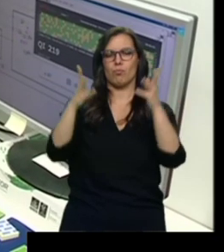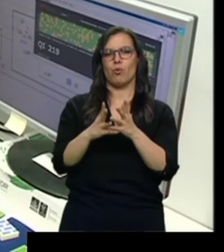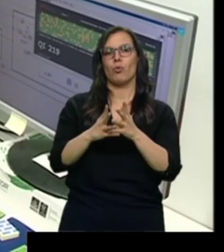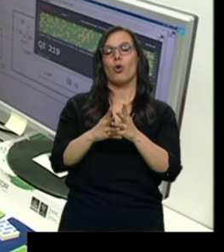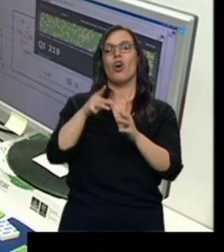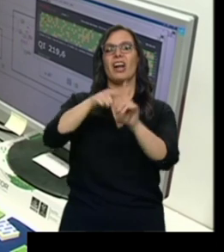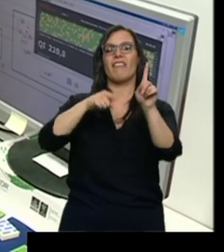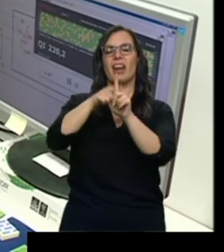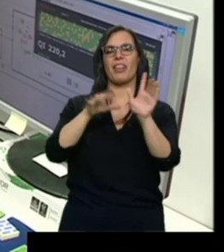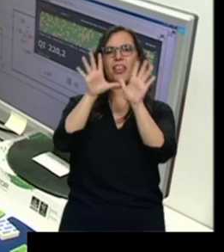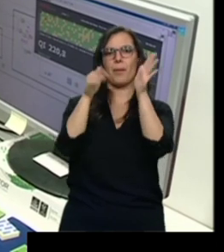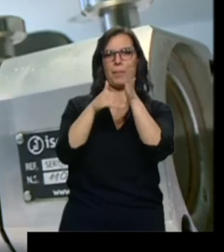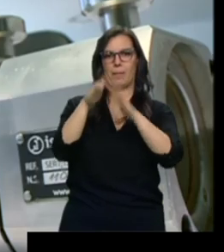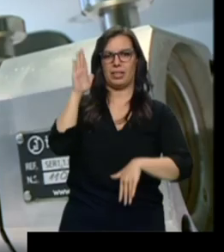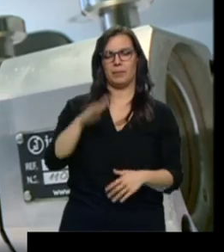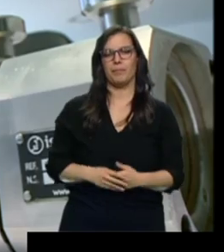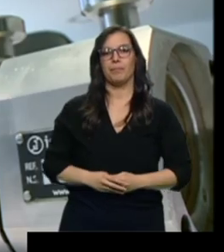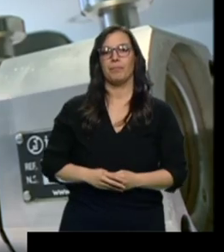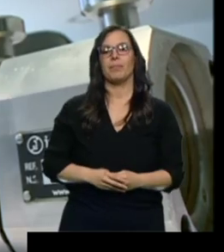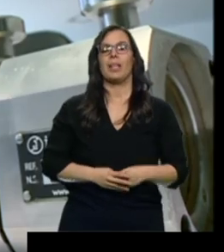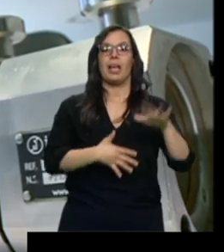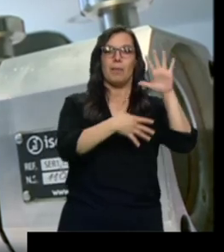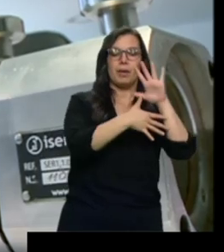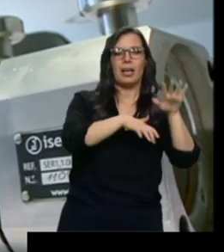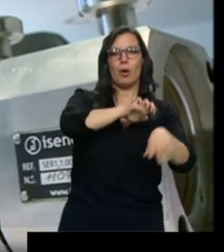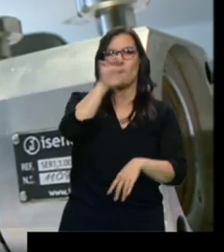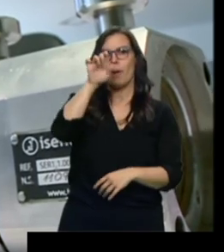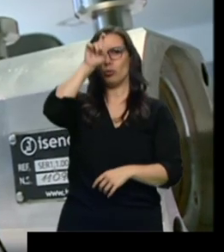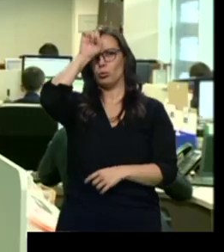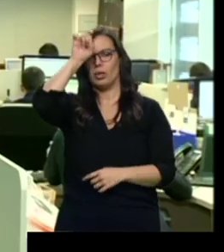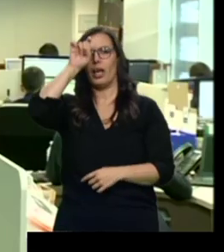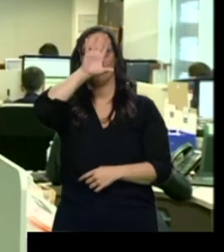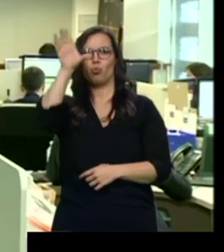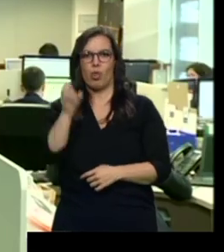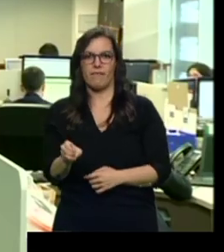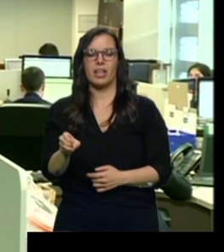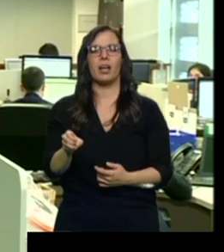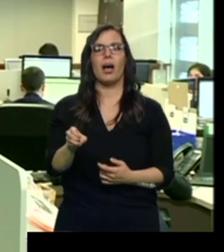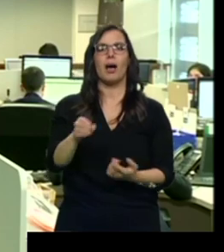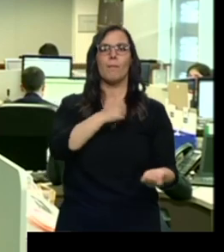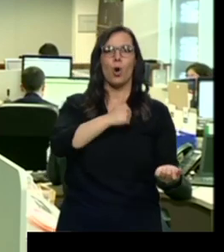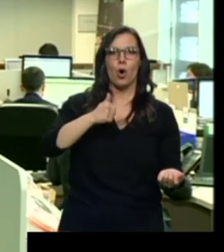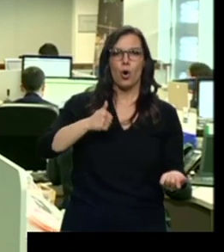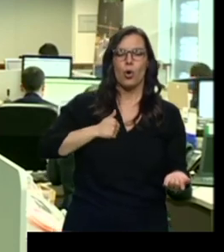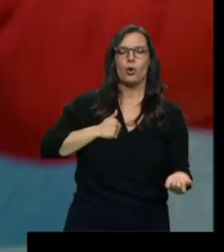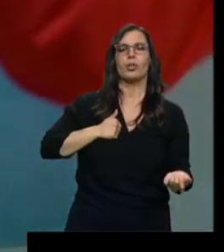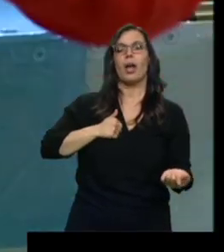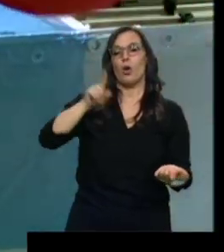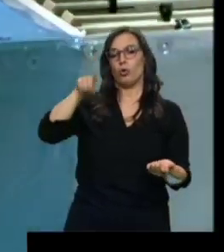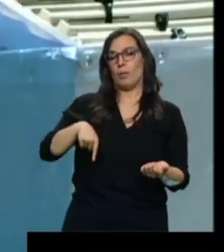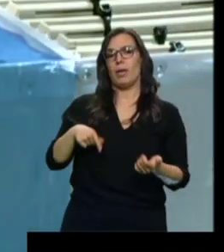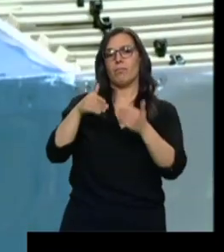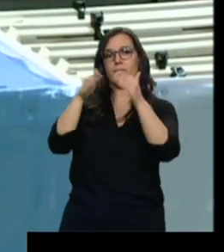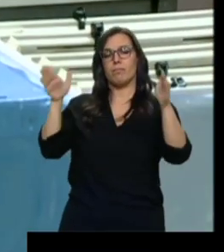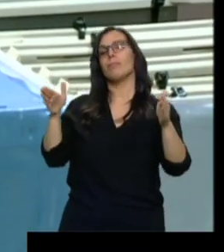referencias. Presencia en América, en toda Europa, o te vas a Turquía, Sudáfrica, toda la parte de Polonia o toda la apertura que ha habido con la